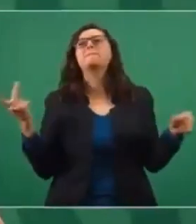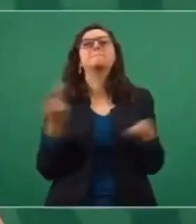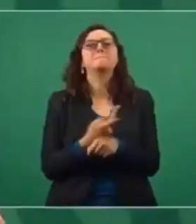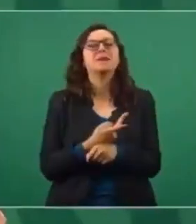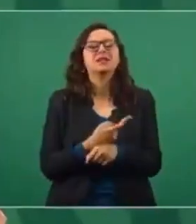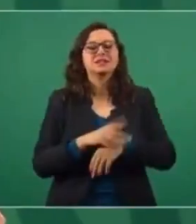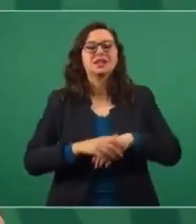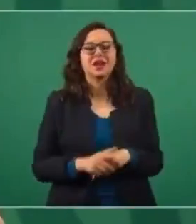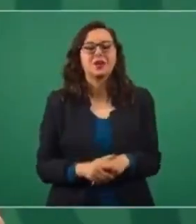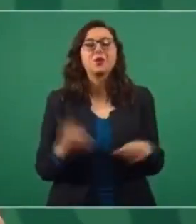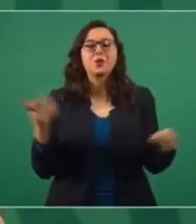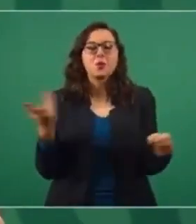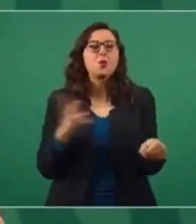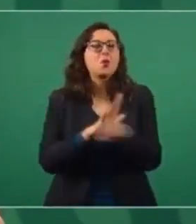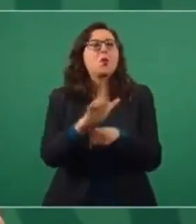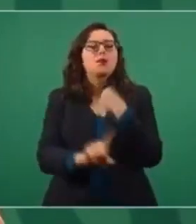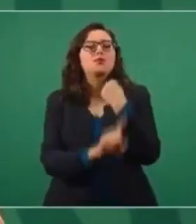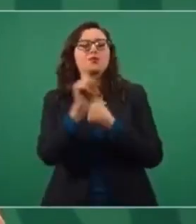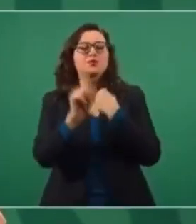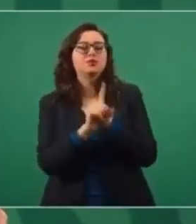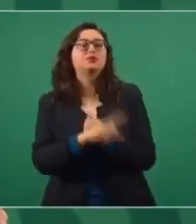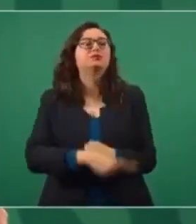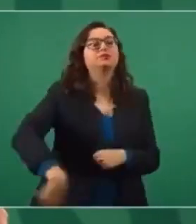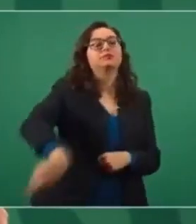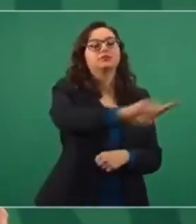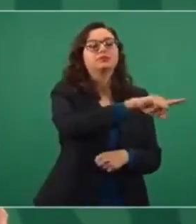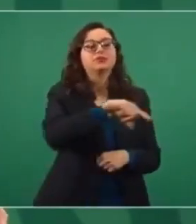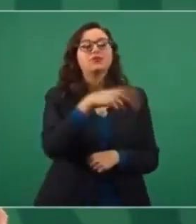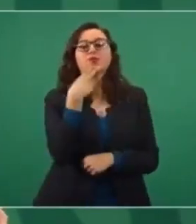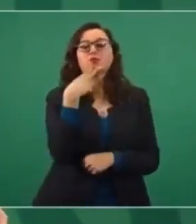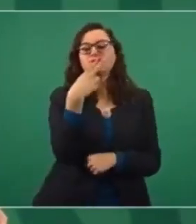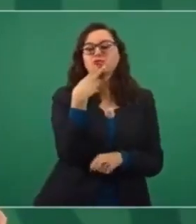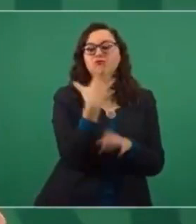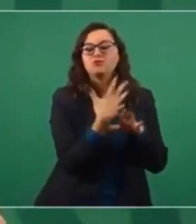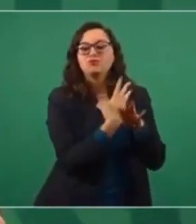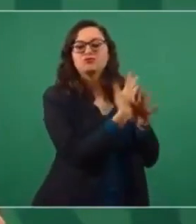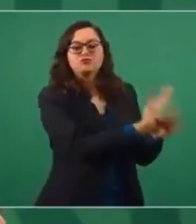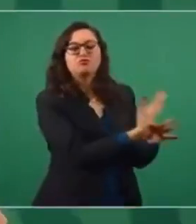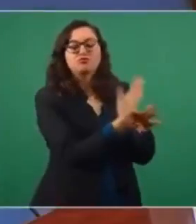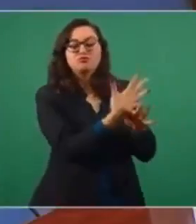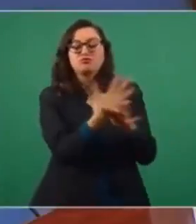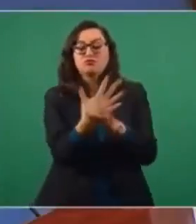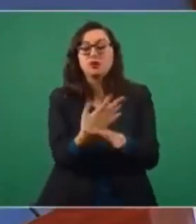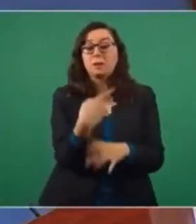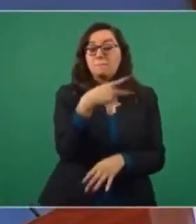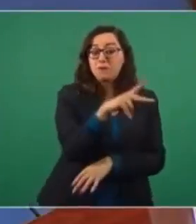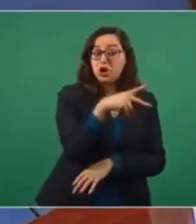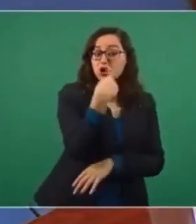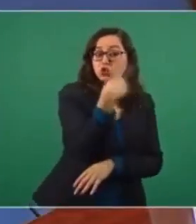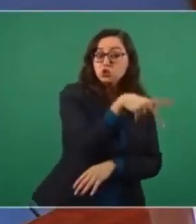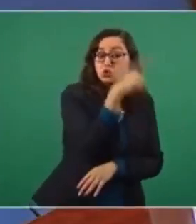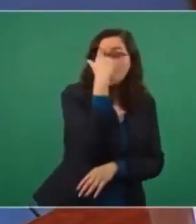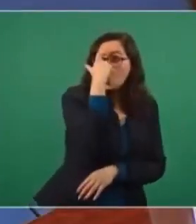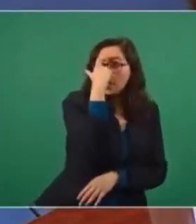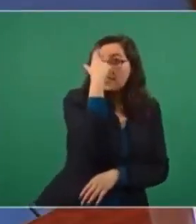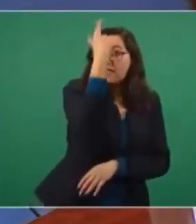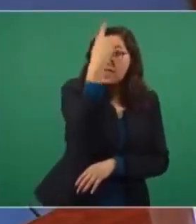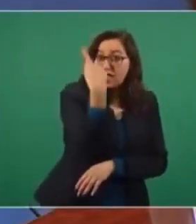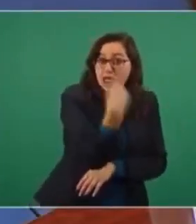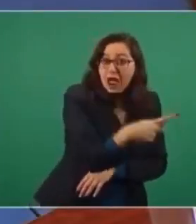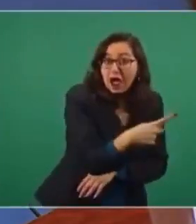importadas,